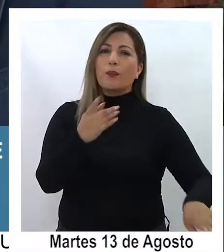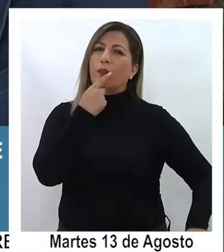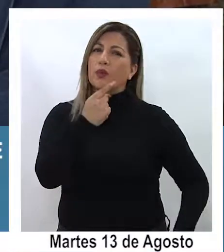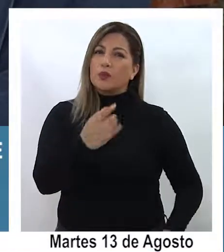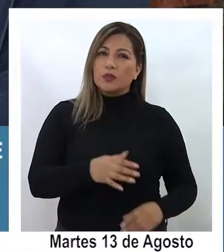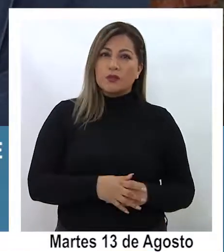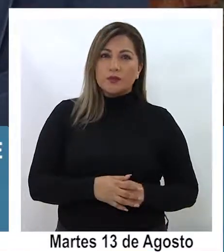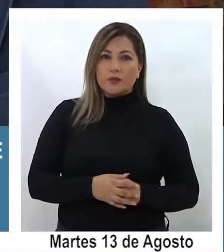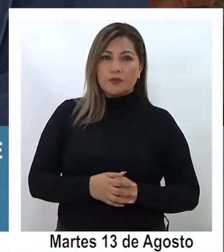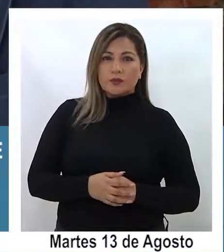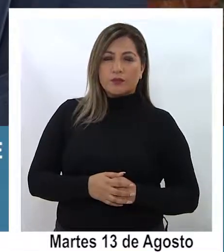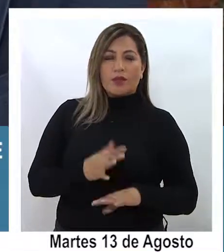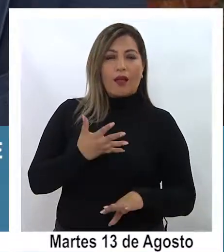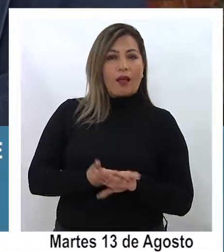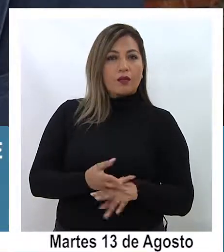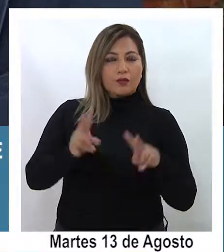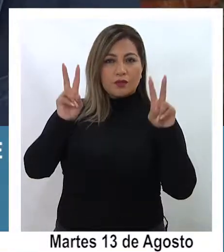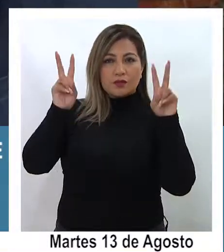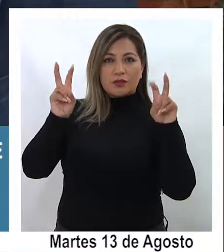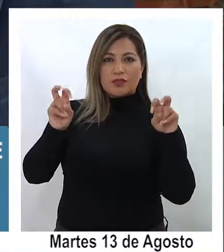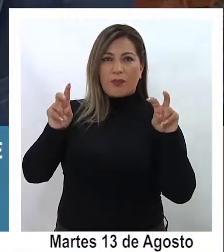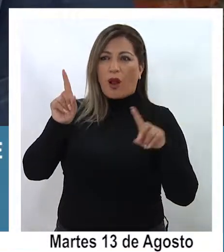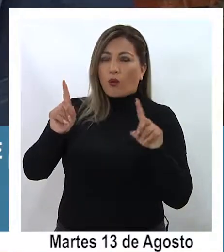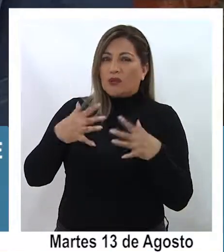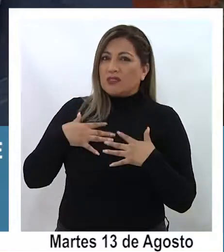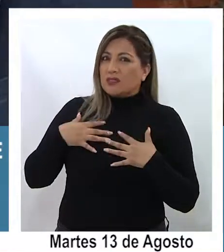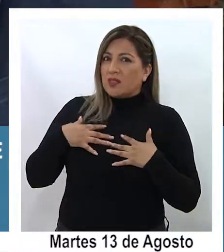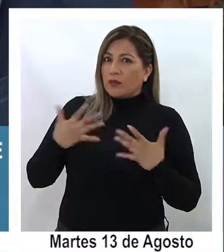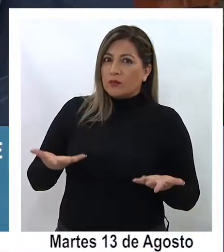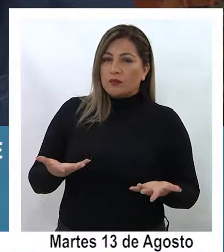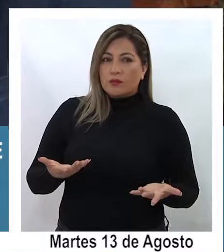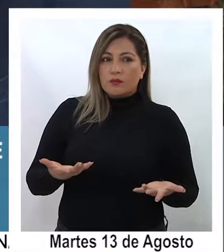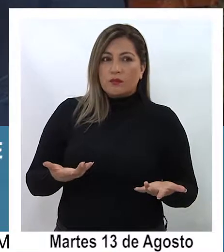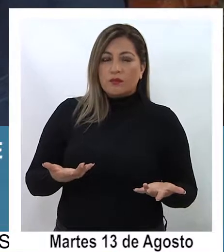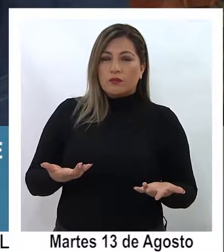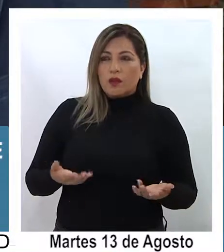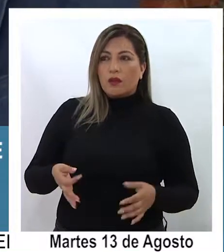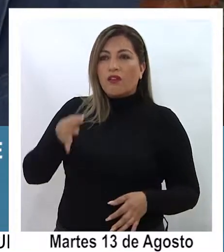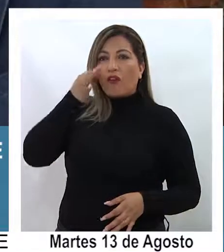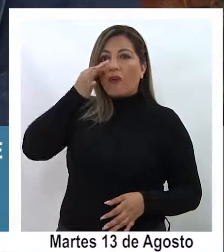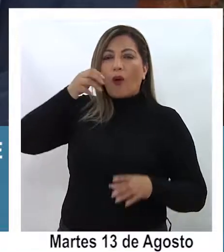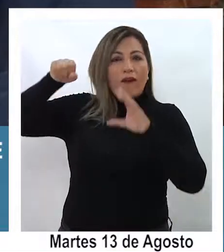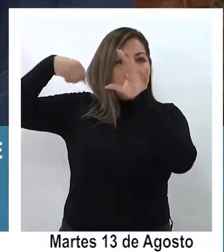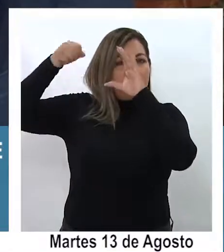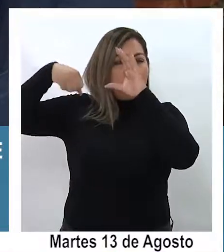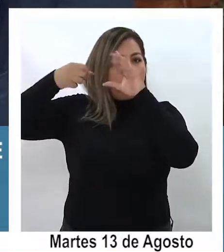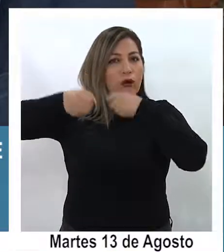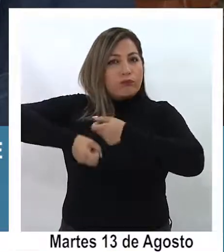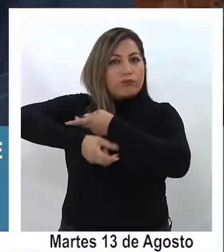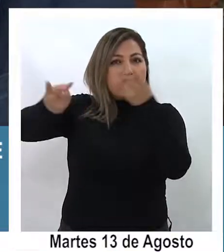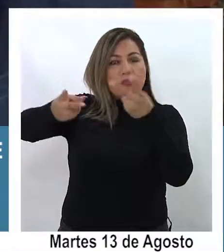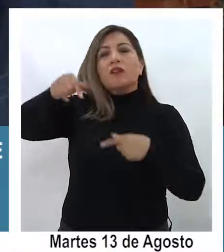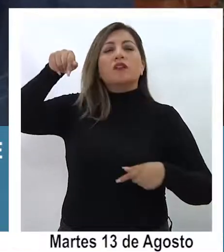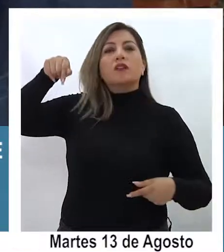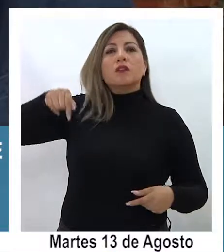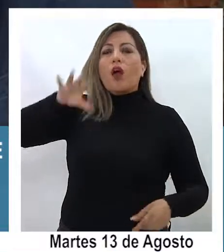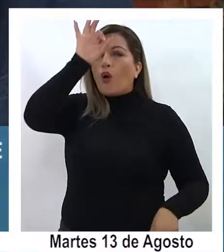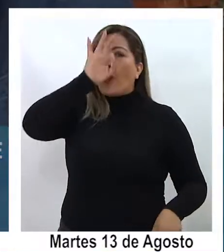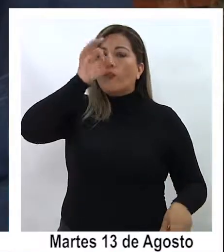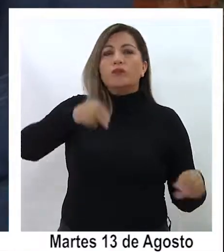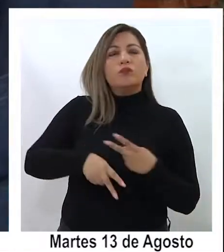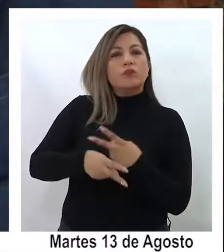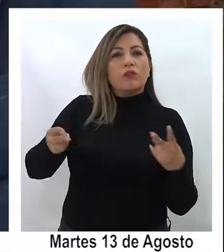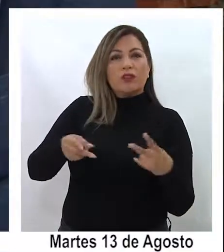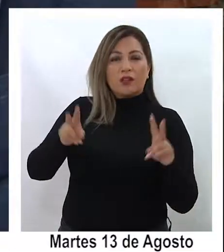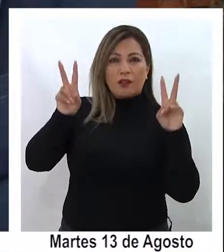un tema de temor y se ve en los videos que circularon en la opinión pública